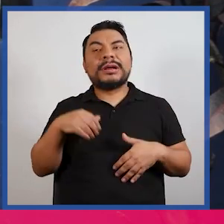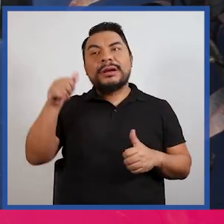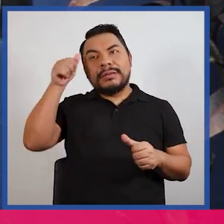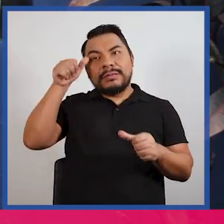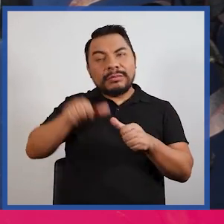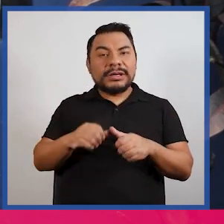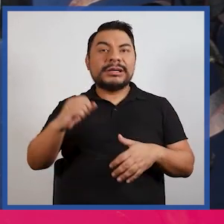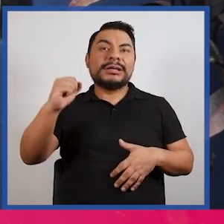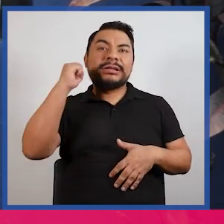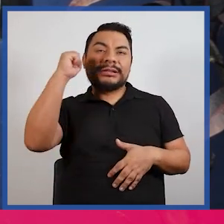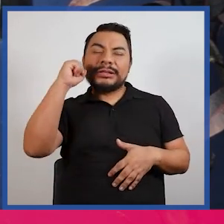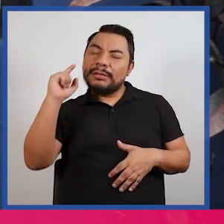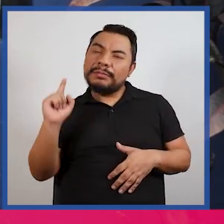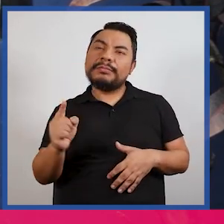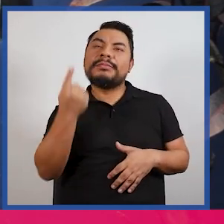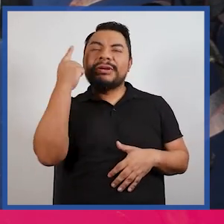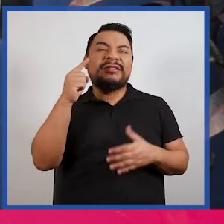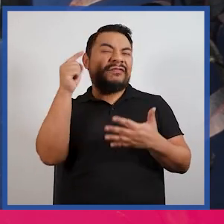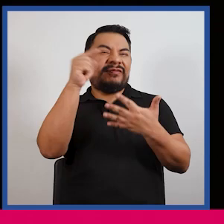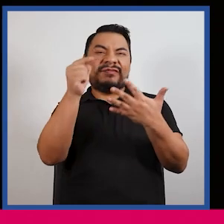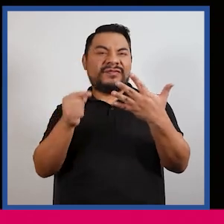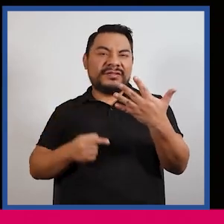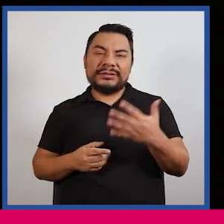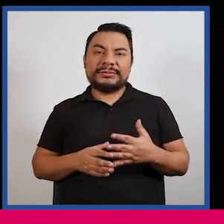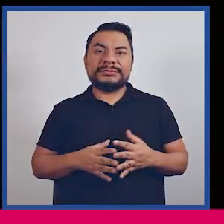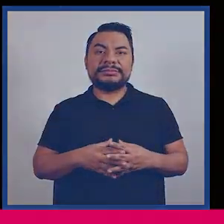memoria, derechos fundamentales, etc.